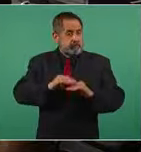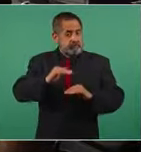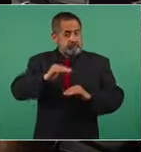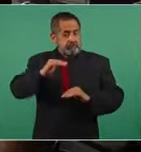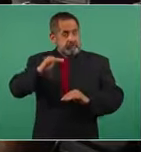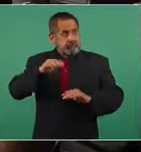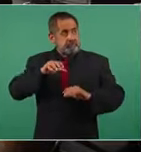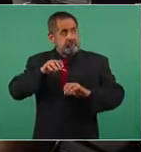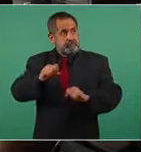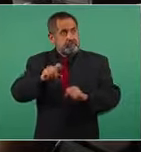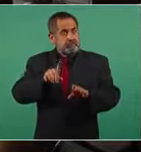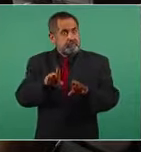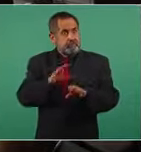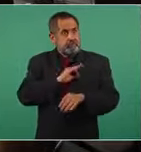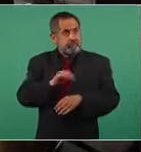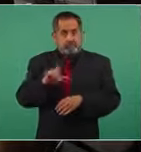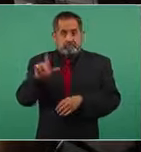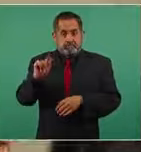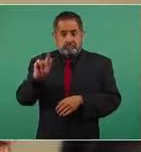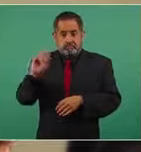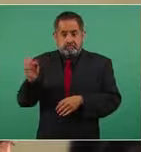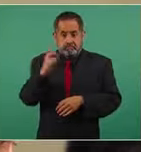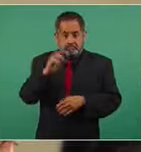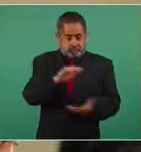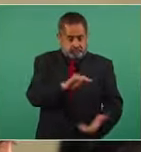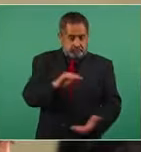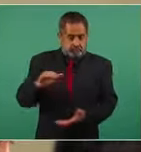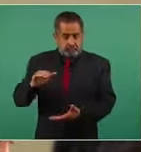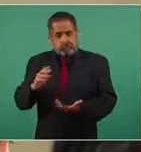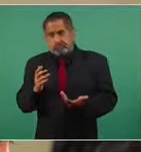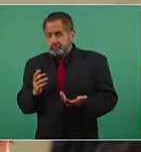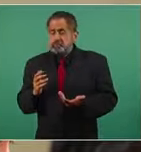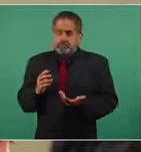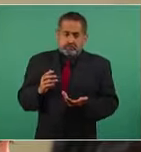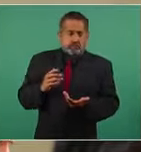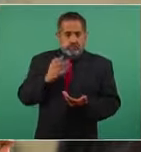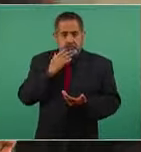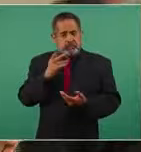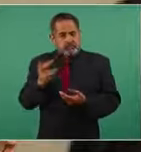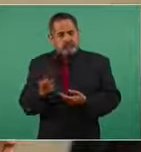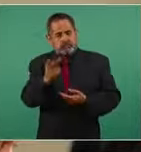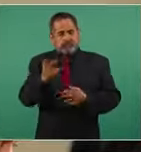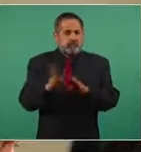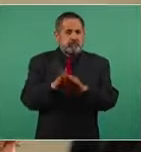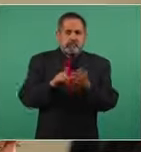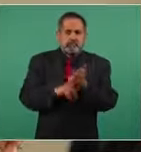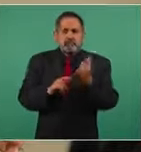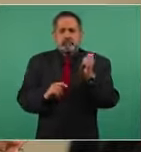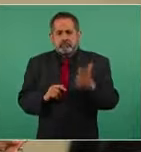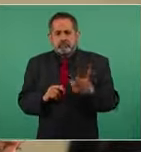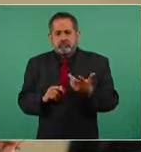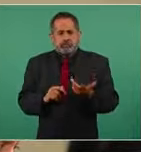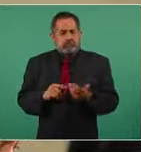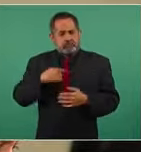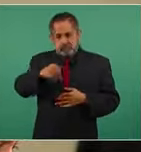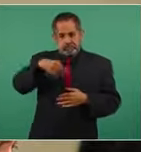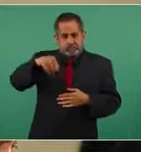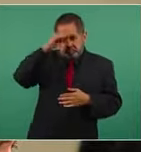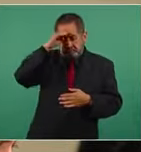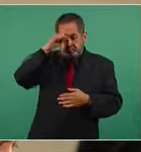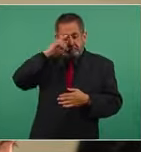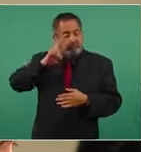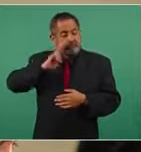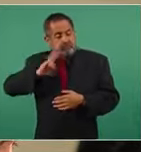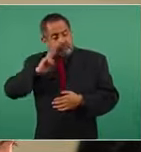los 70 dólares por barril. Queríamos preguntarle, pues más o menos, si van viendo, van